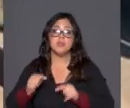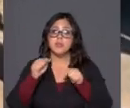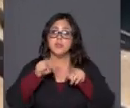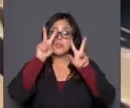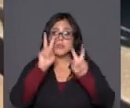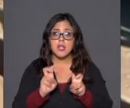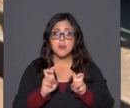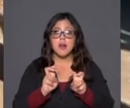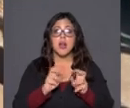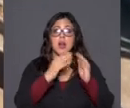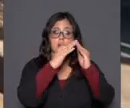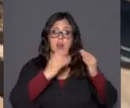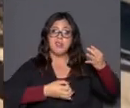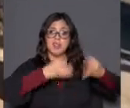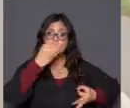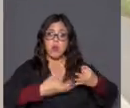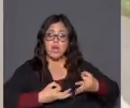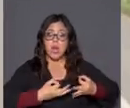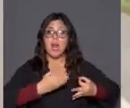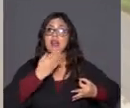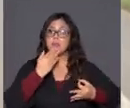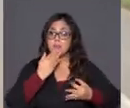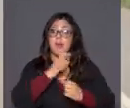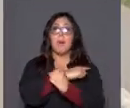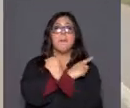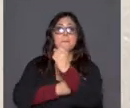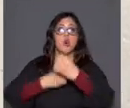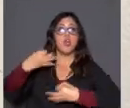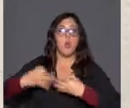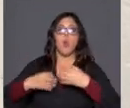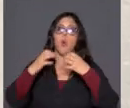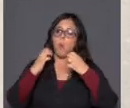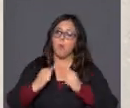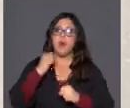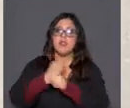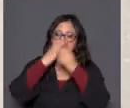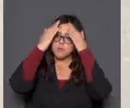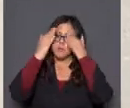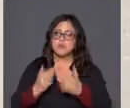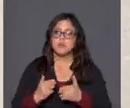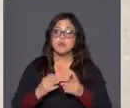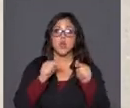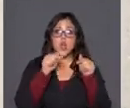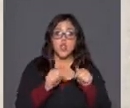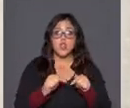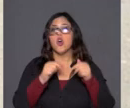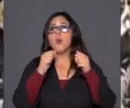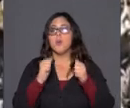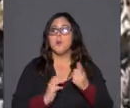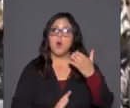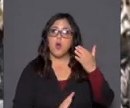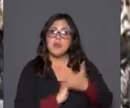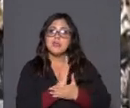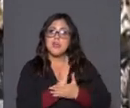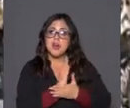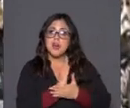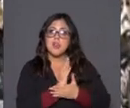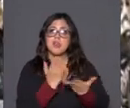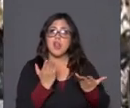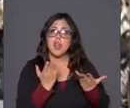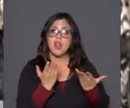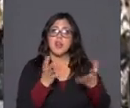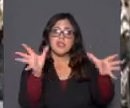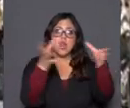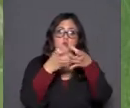los tribunales y ahora el Poder Judicial hagan su labor y con esto podamos empezar y se pueda empezar a desarticular